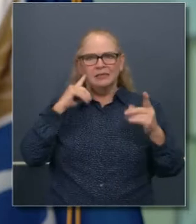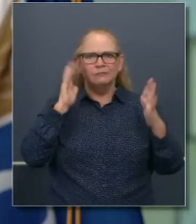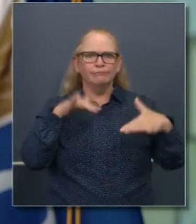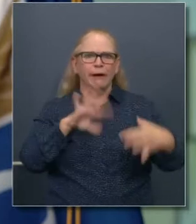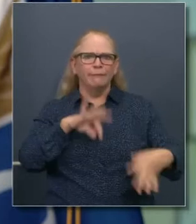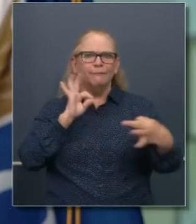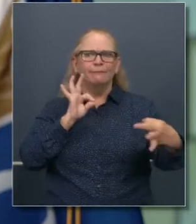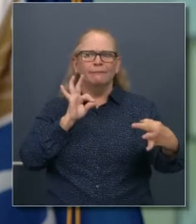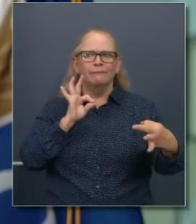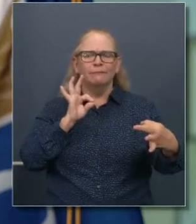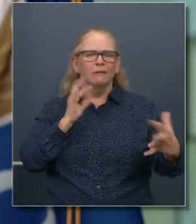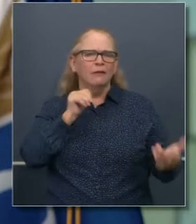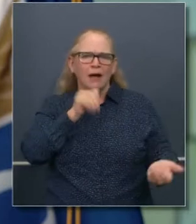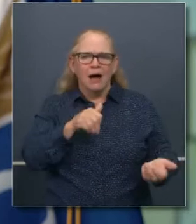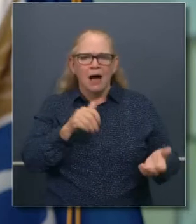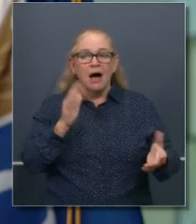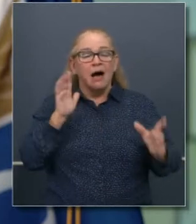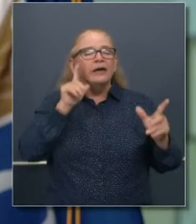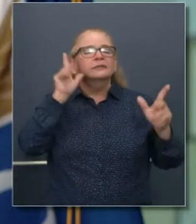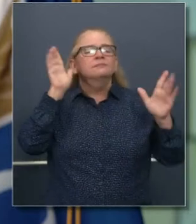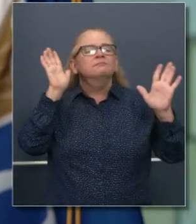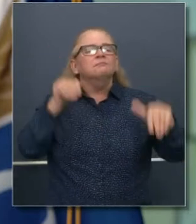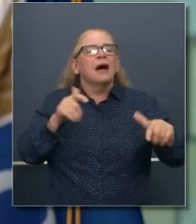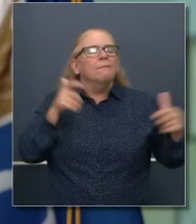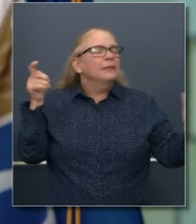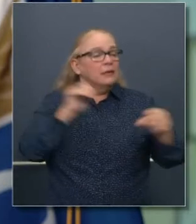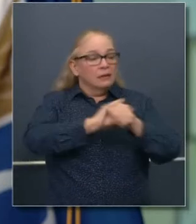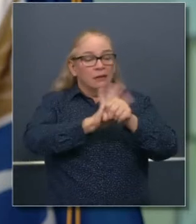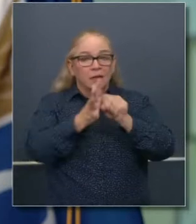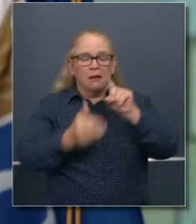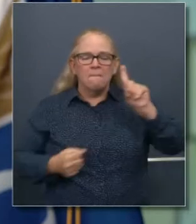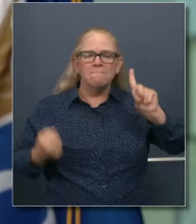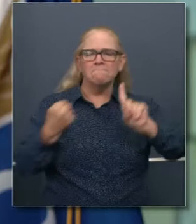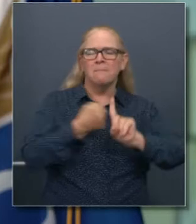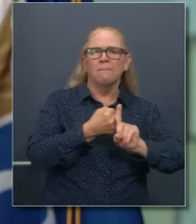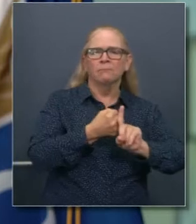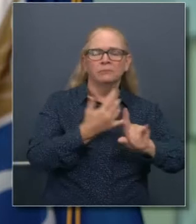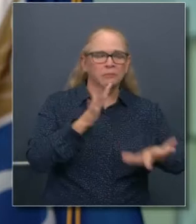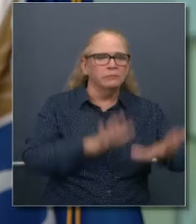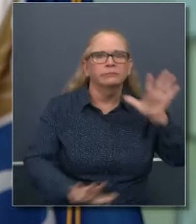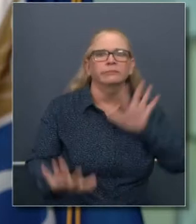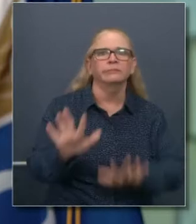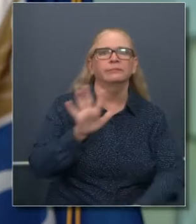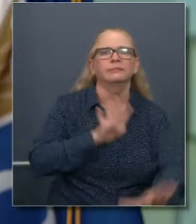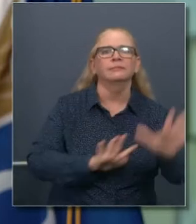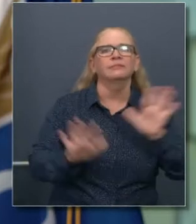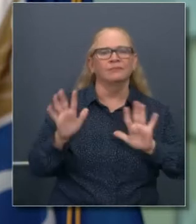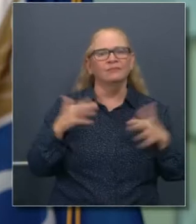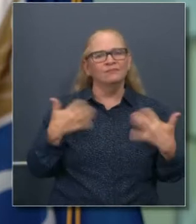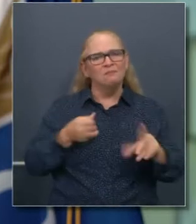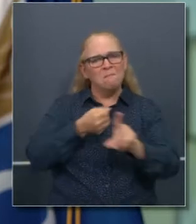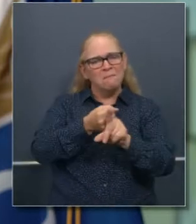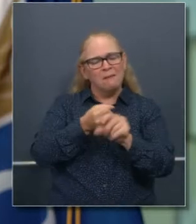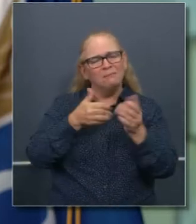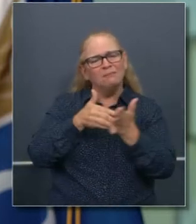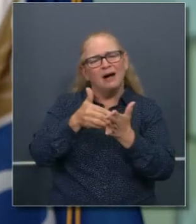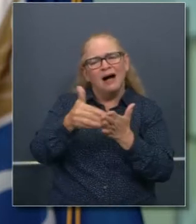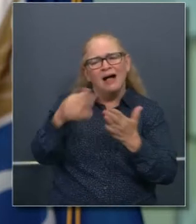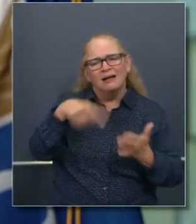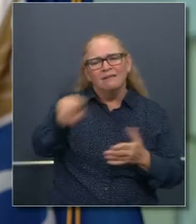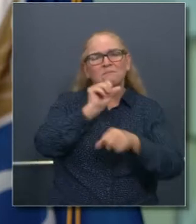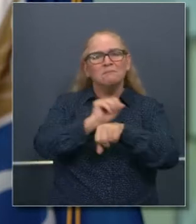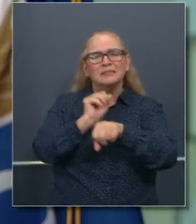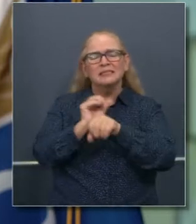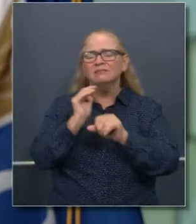ambiente, con esta pandemia, los retos son mucho más agudos, más extraordinarios para millones de